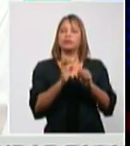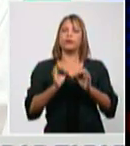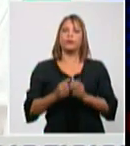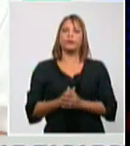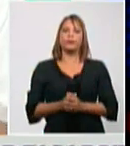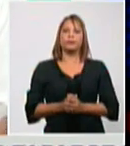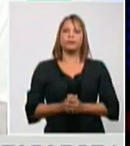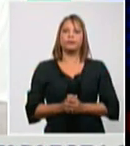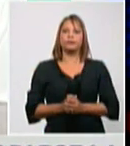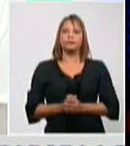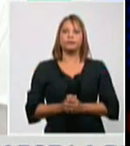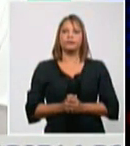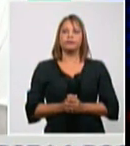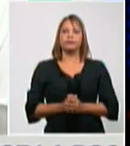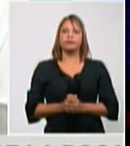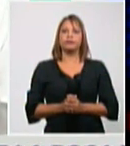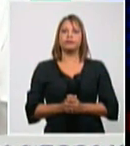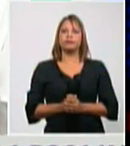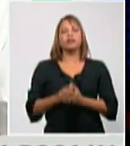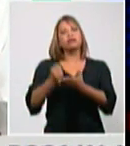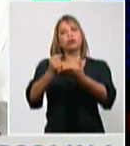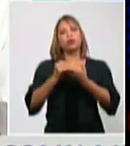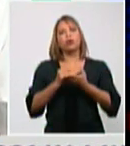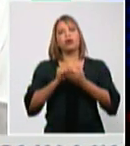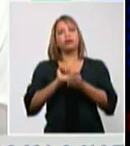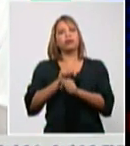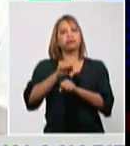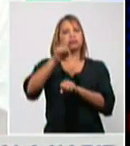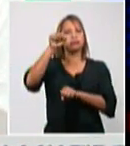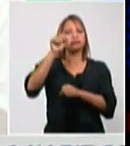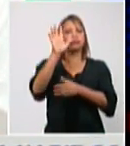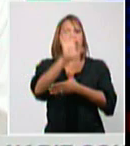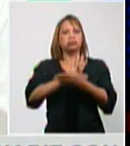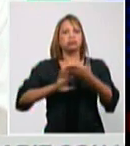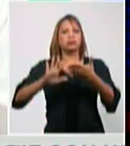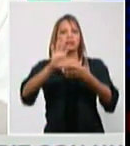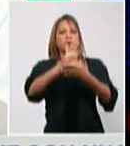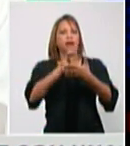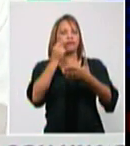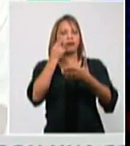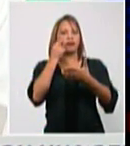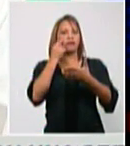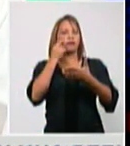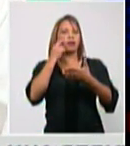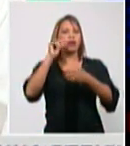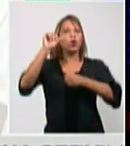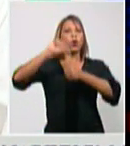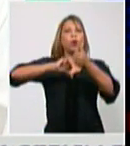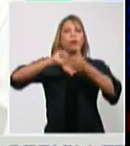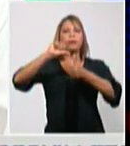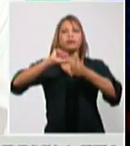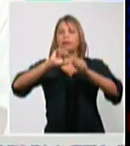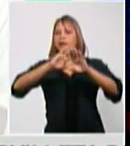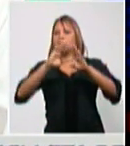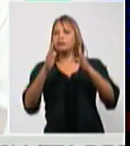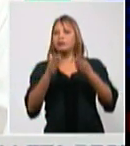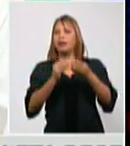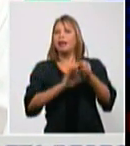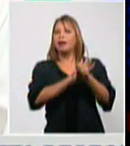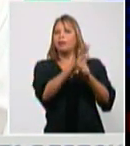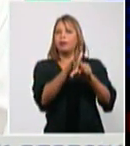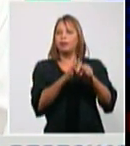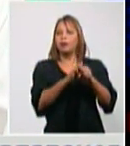Si Lidia nos permite ahí ver el gráfico donde se ve el comportamiento del muestreo por